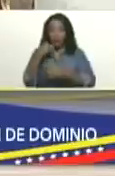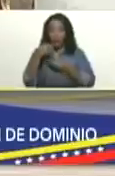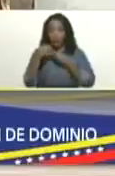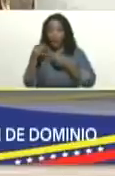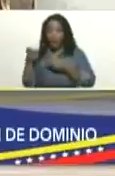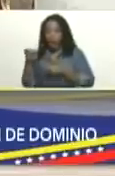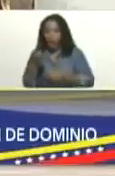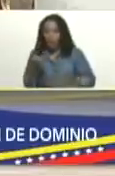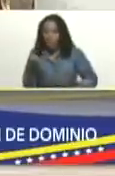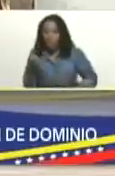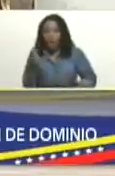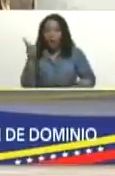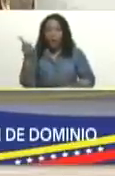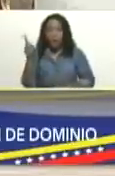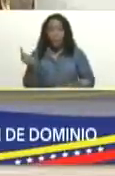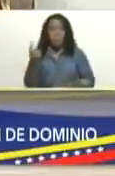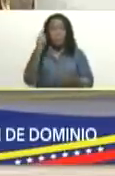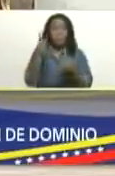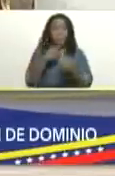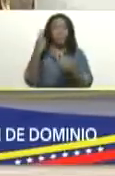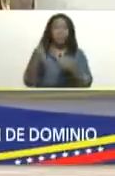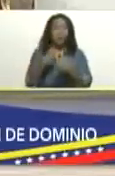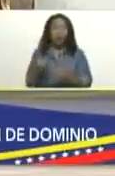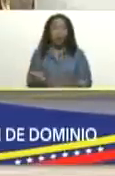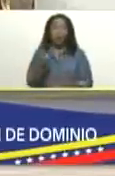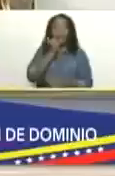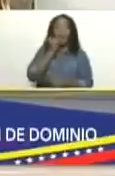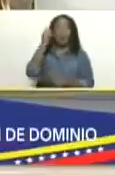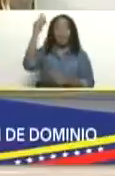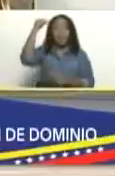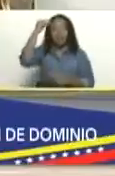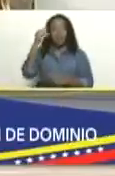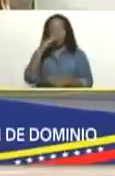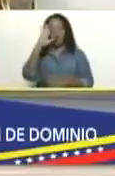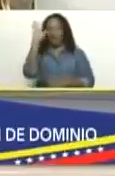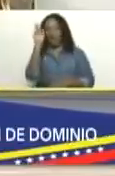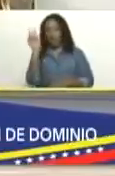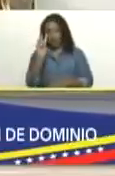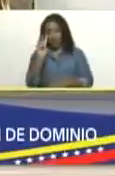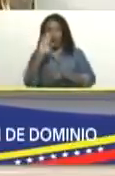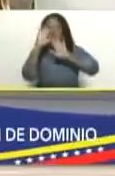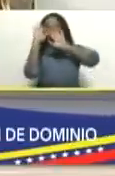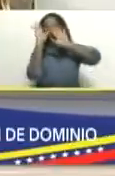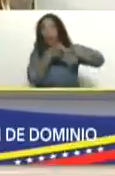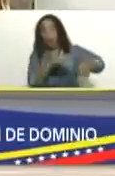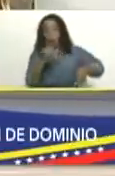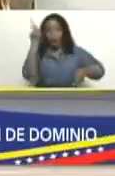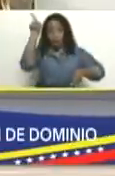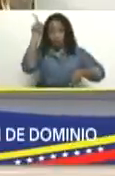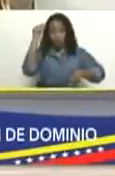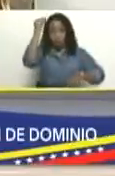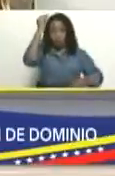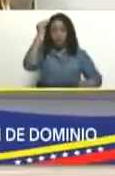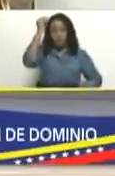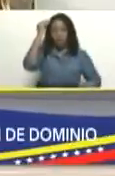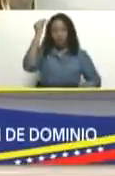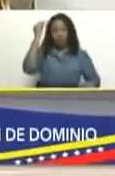principal error que ellos han cometido con nosotros es subestimarnos, es subestimarnos.